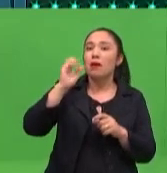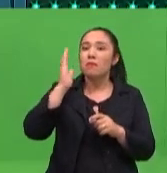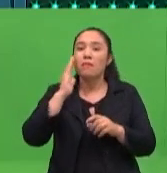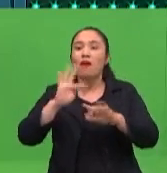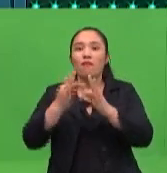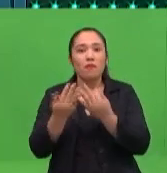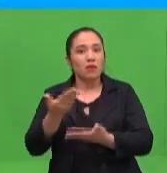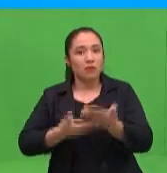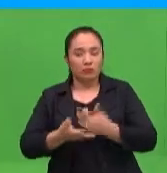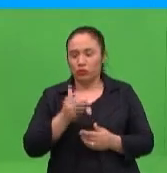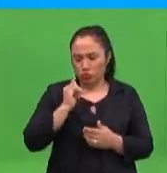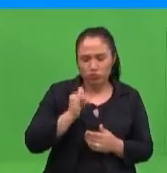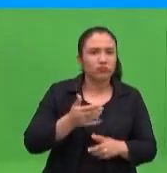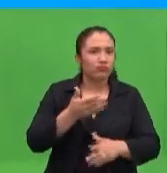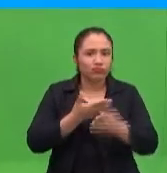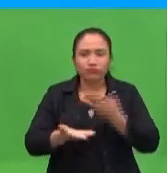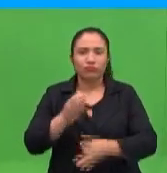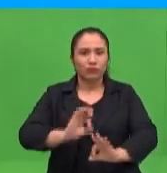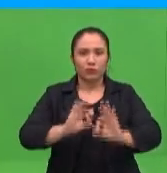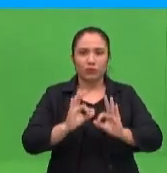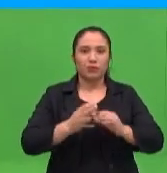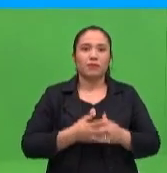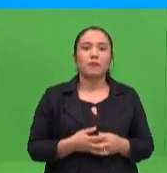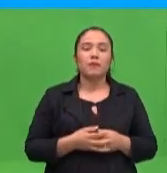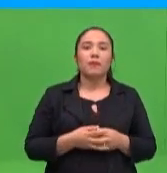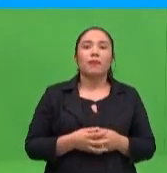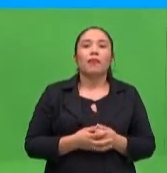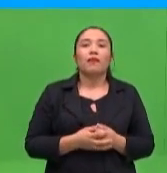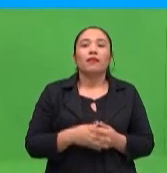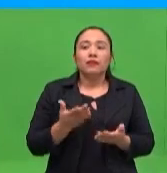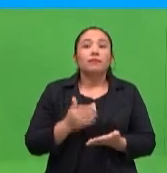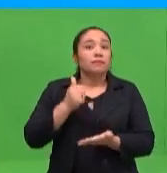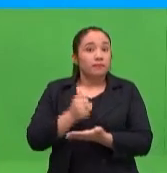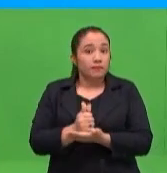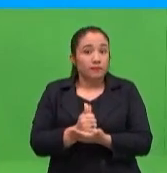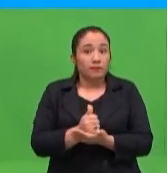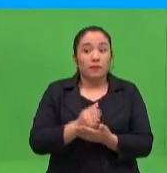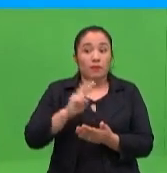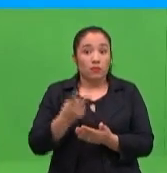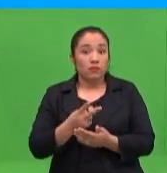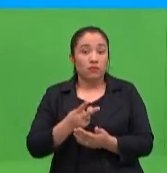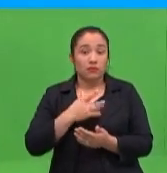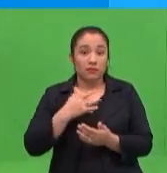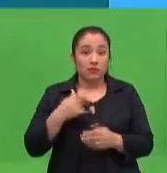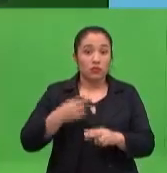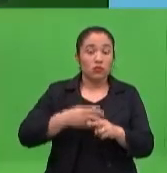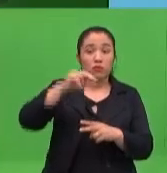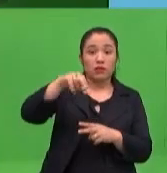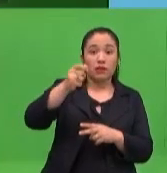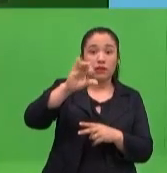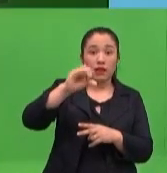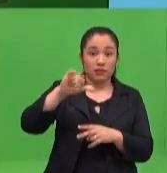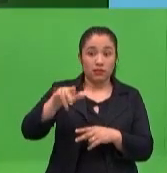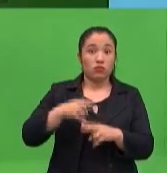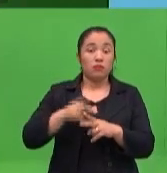Así es. Y tenemos una señora realmente especialista en el área. Ella es Nancy Culler. Ella es psicóloga,